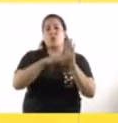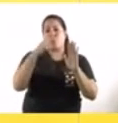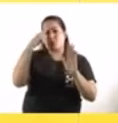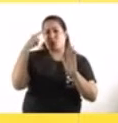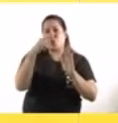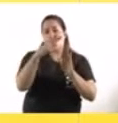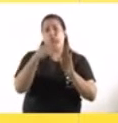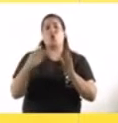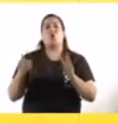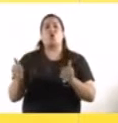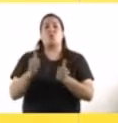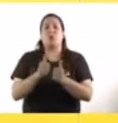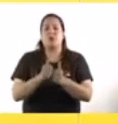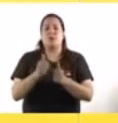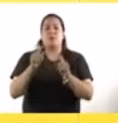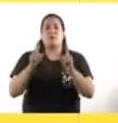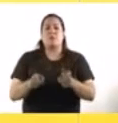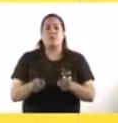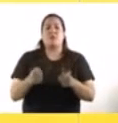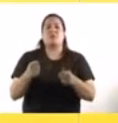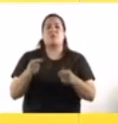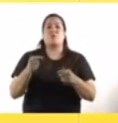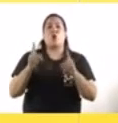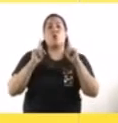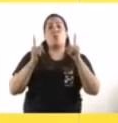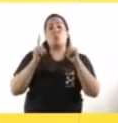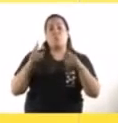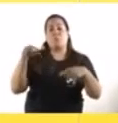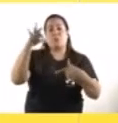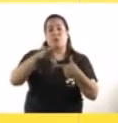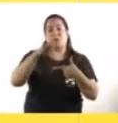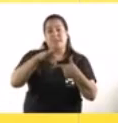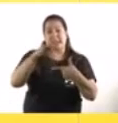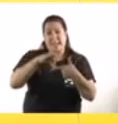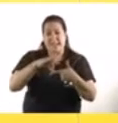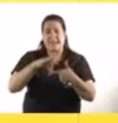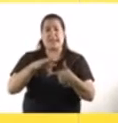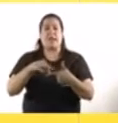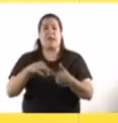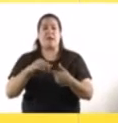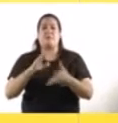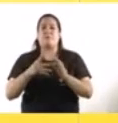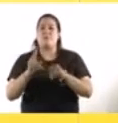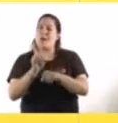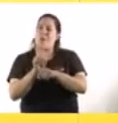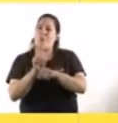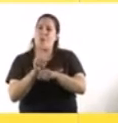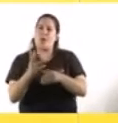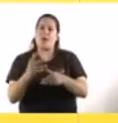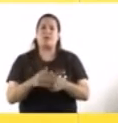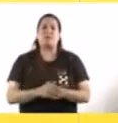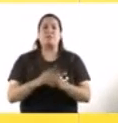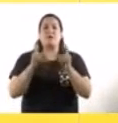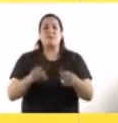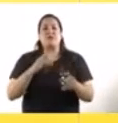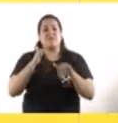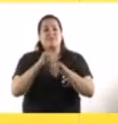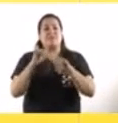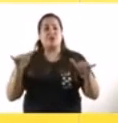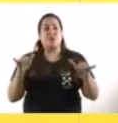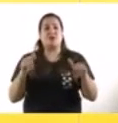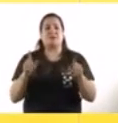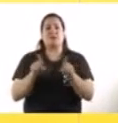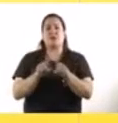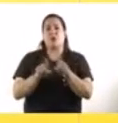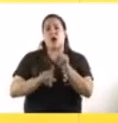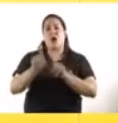testeo de los docentes para también cuidarnos y por supuesto dando la información como hicimos hace algunos